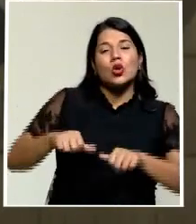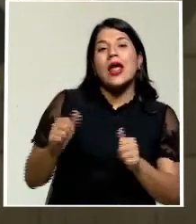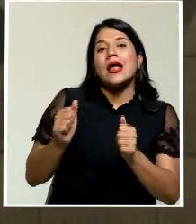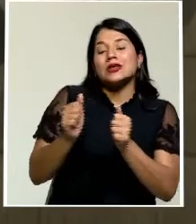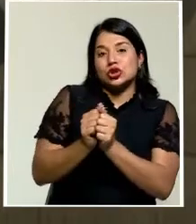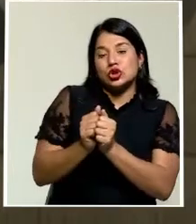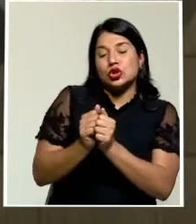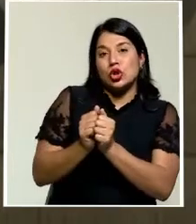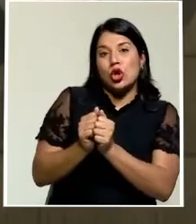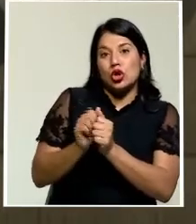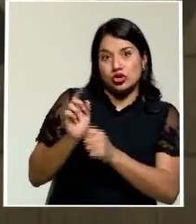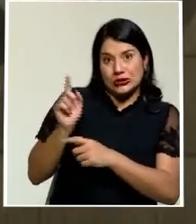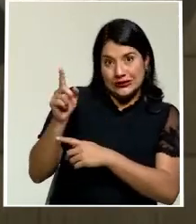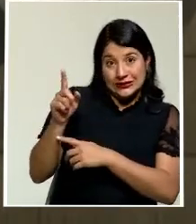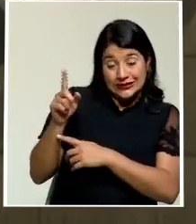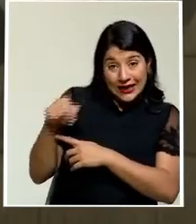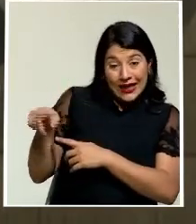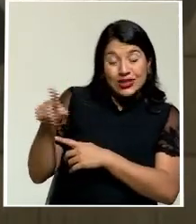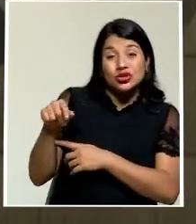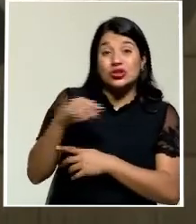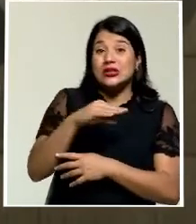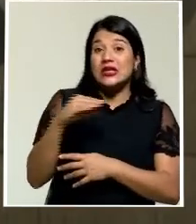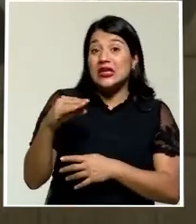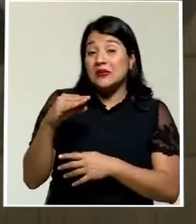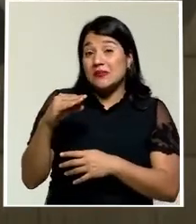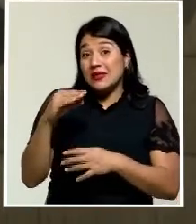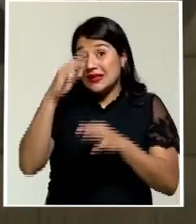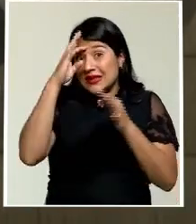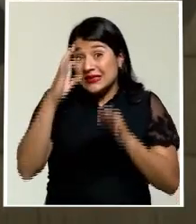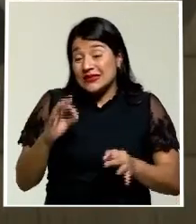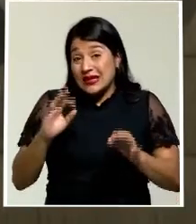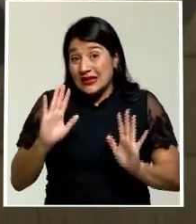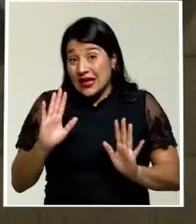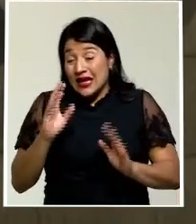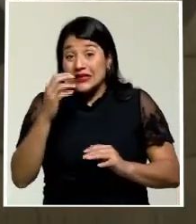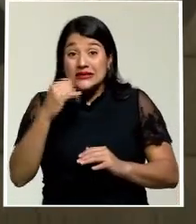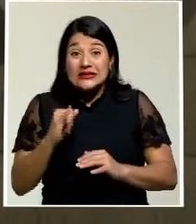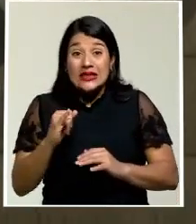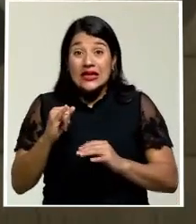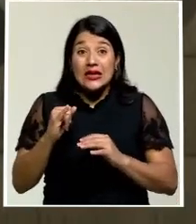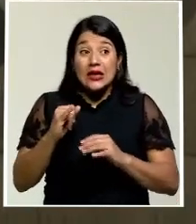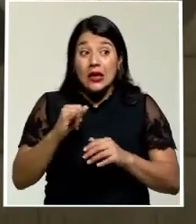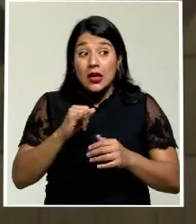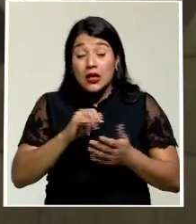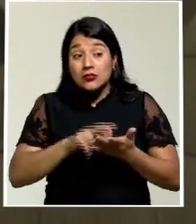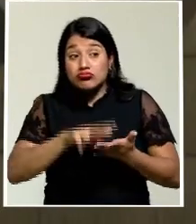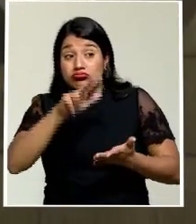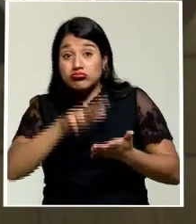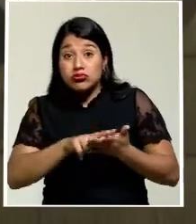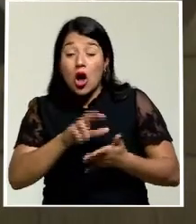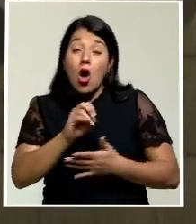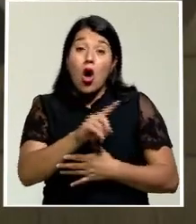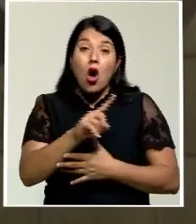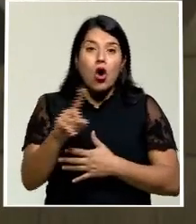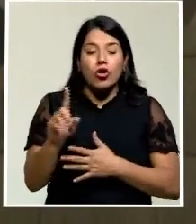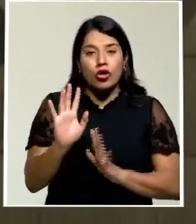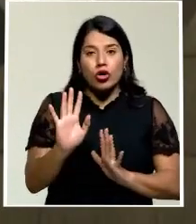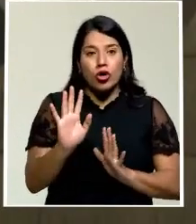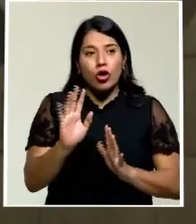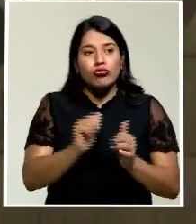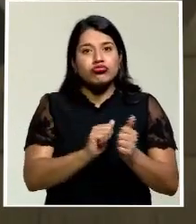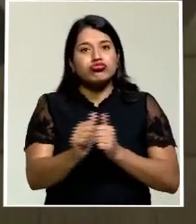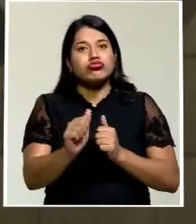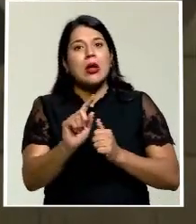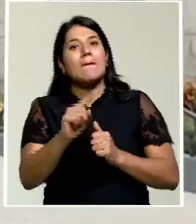estructurales, reformas legislativas y determinará con base en ello si da avance o no a esto que llamamos la revisión, la primera